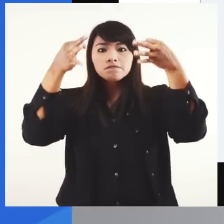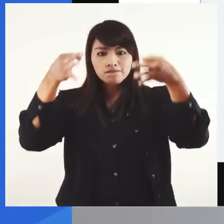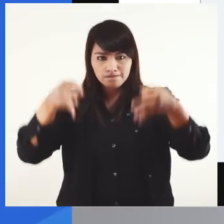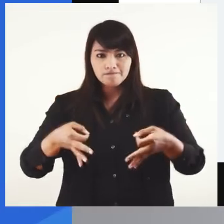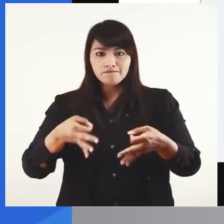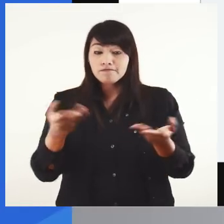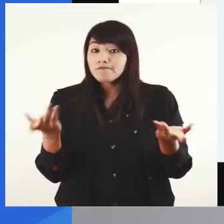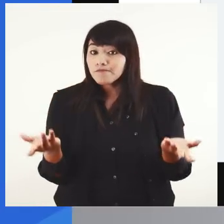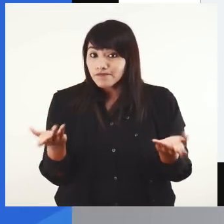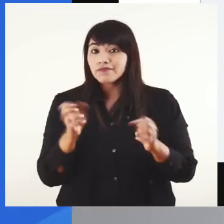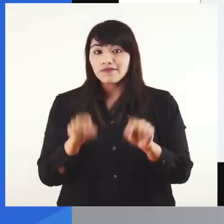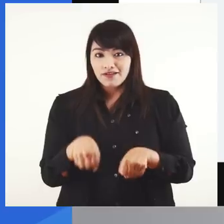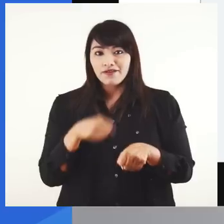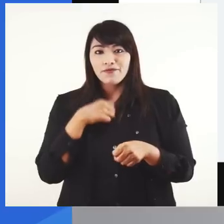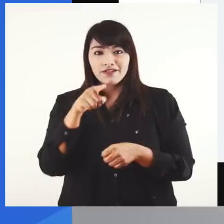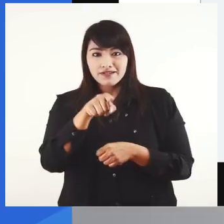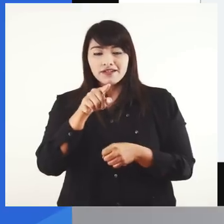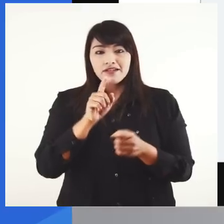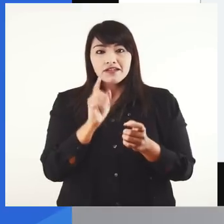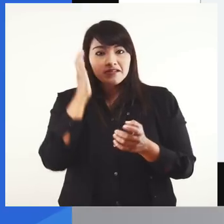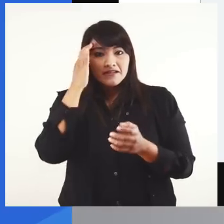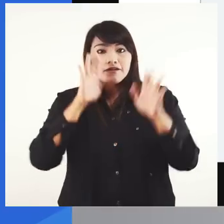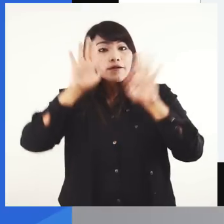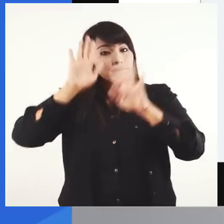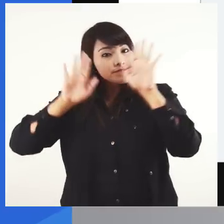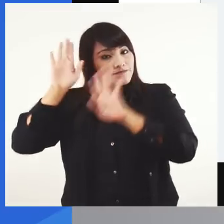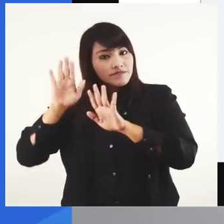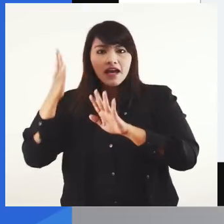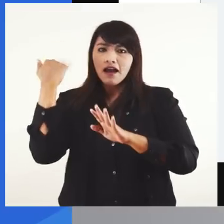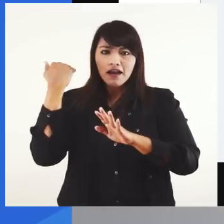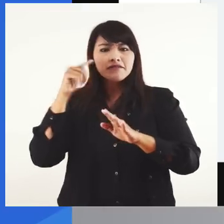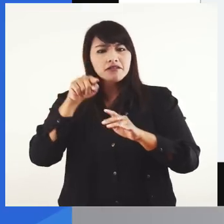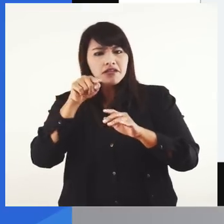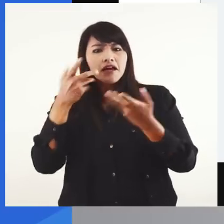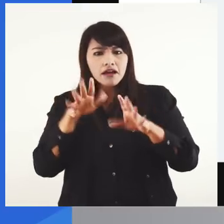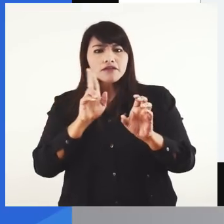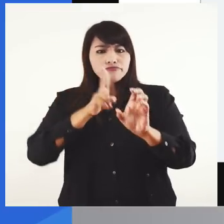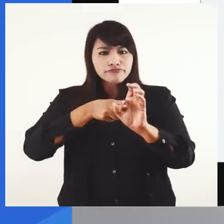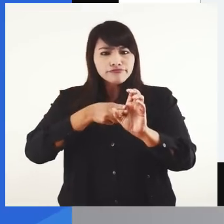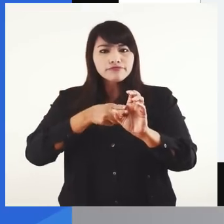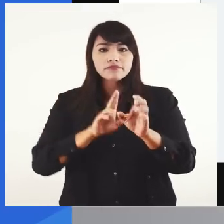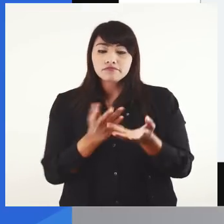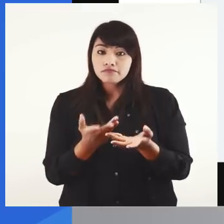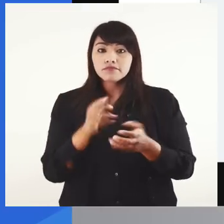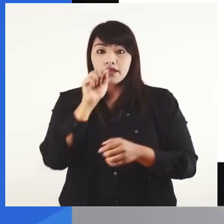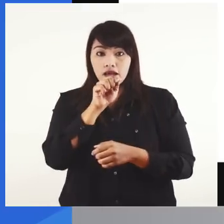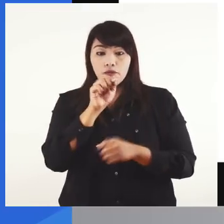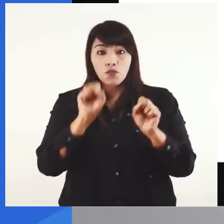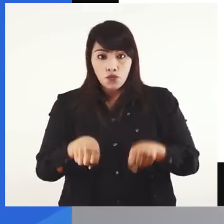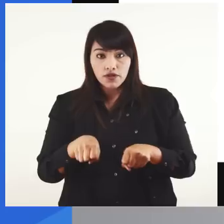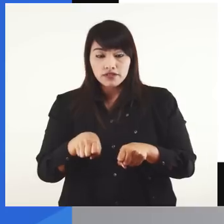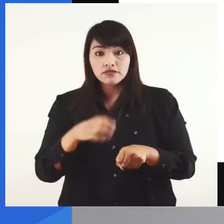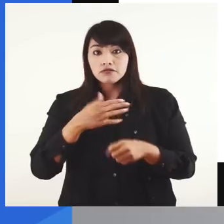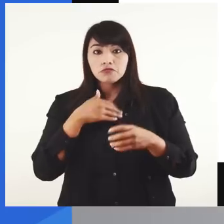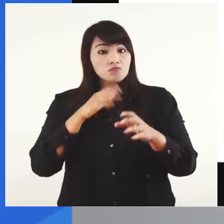tú desees. Además, podrás encontrar las postulaciones a las que has aplicado en Mis Postulaciones. Aquí tendrás